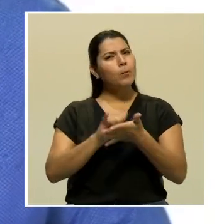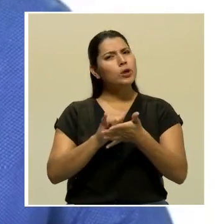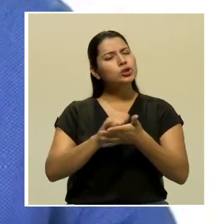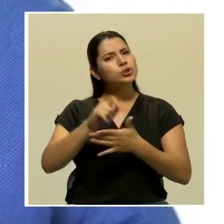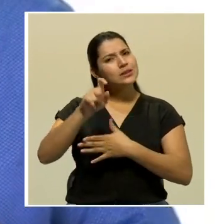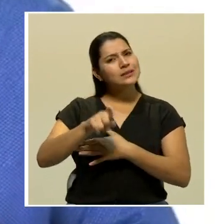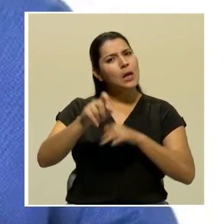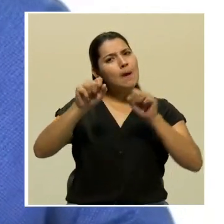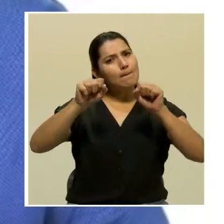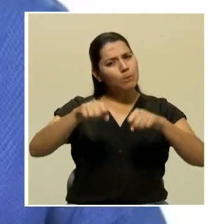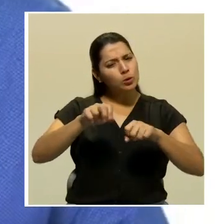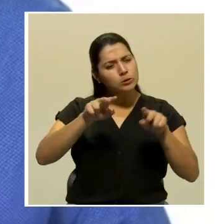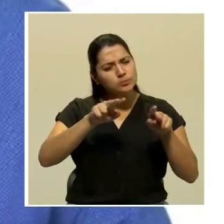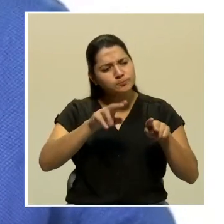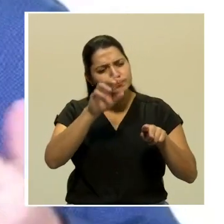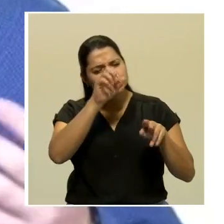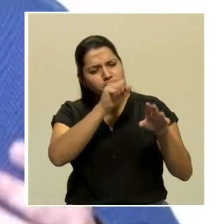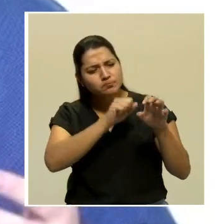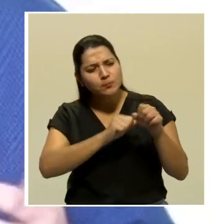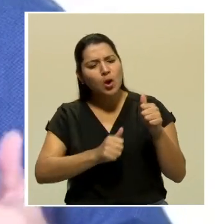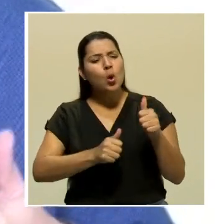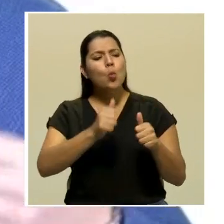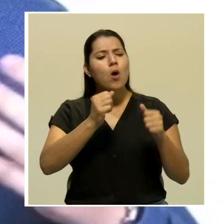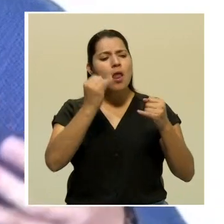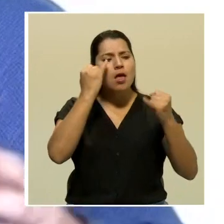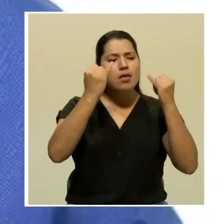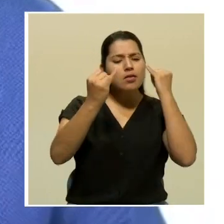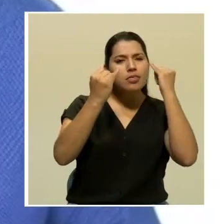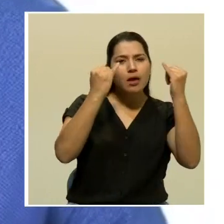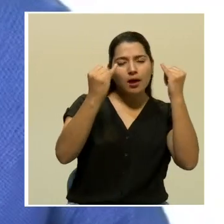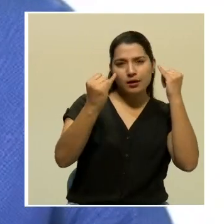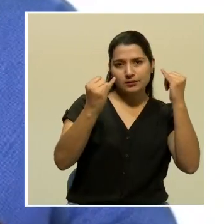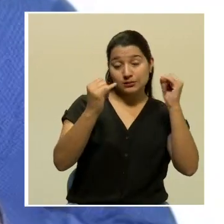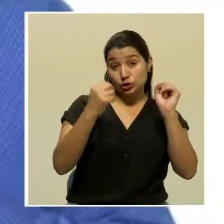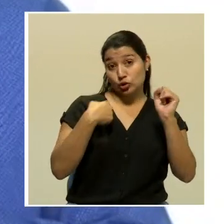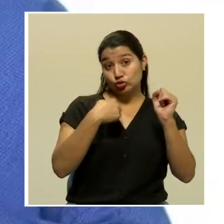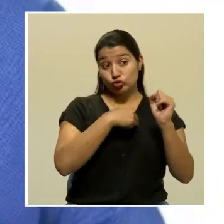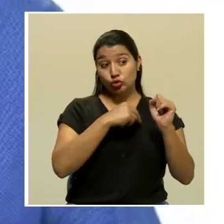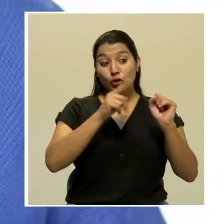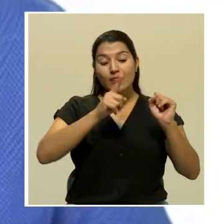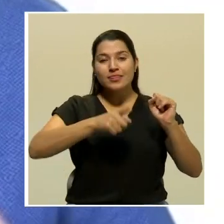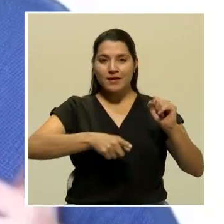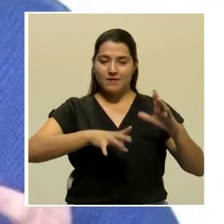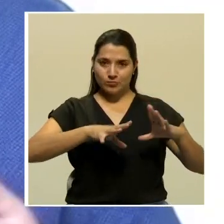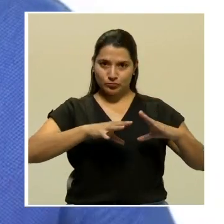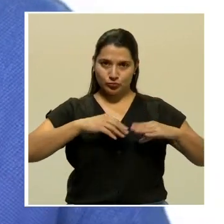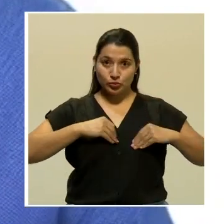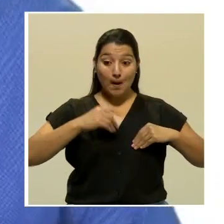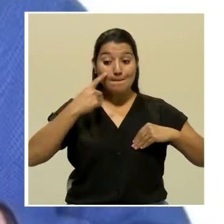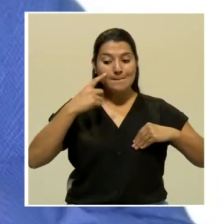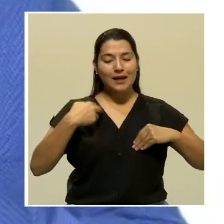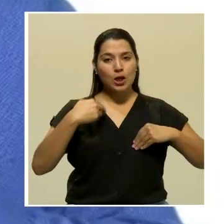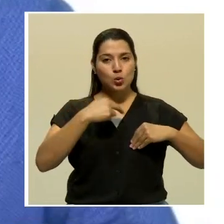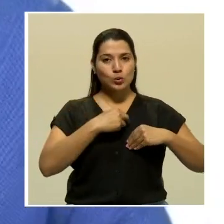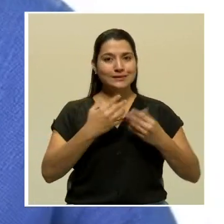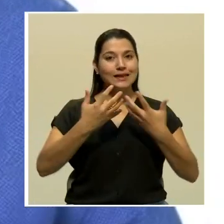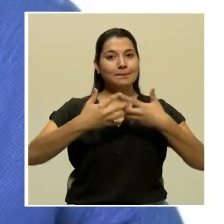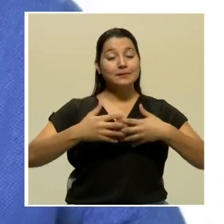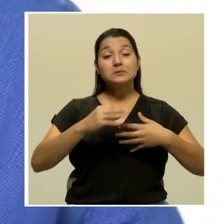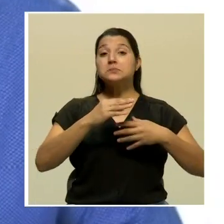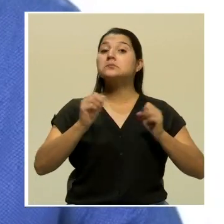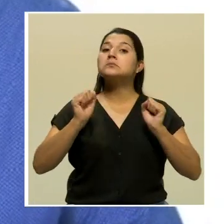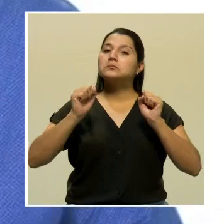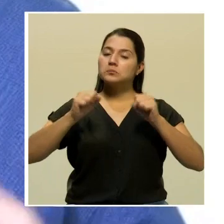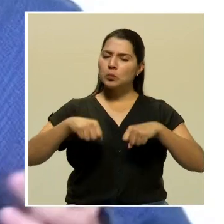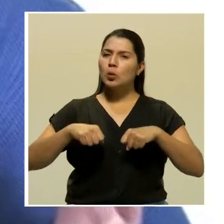poder determinar cuáles son los emprendimientos o iniciativas que debemos adoptar para nuestra empresa y poder con ello